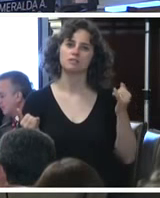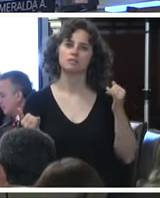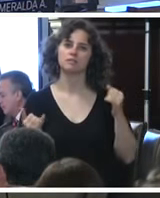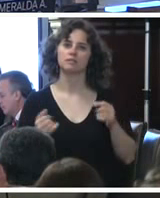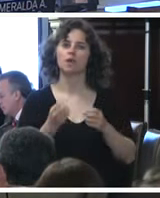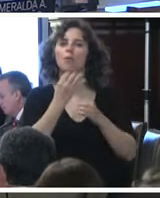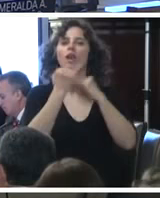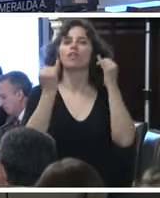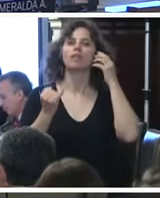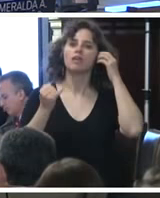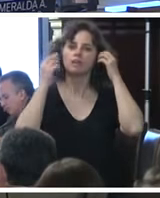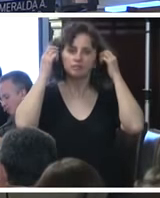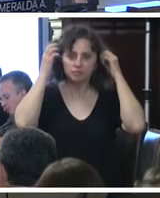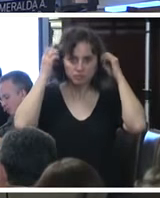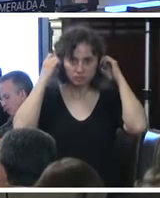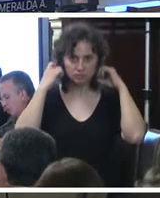buenos días,